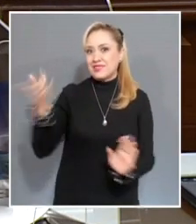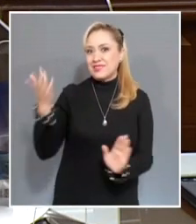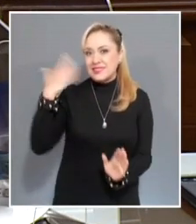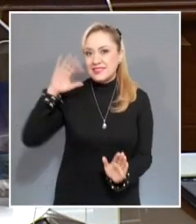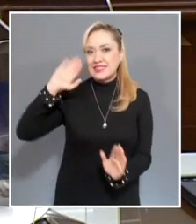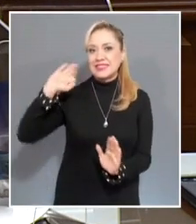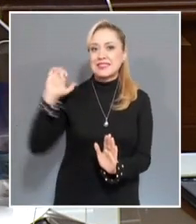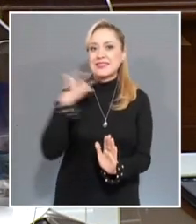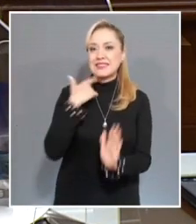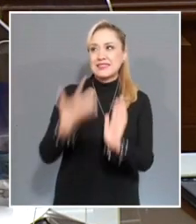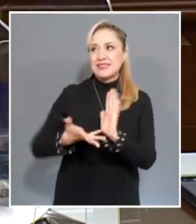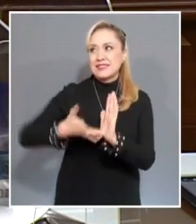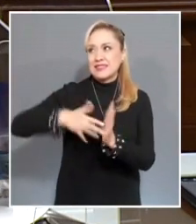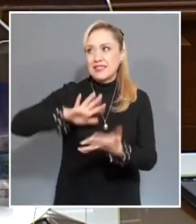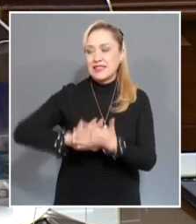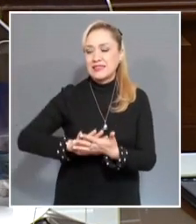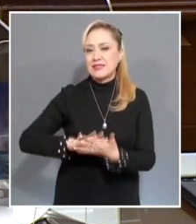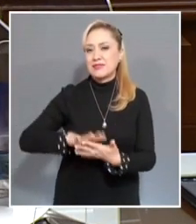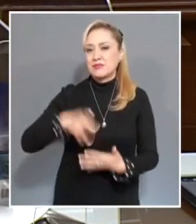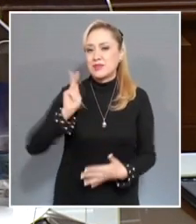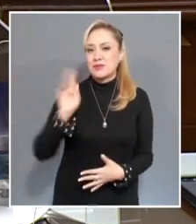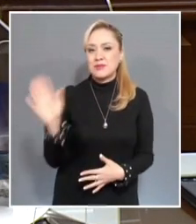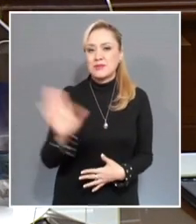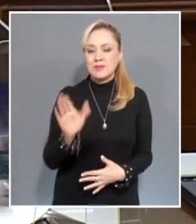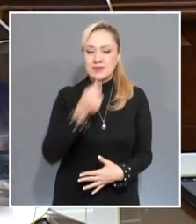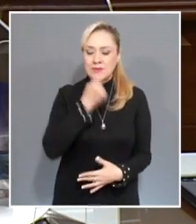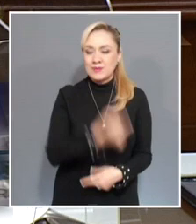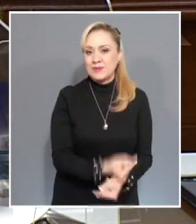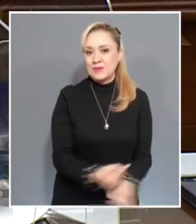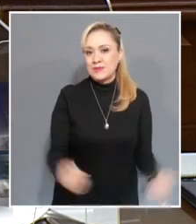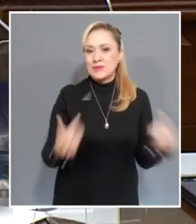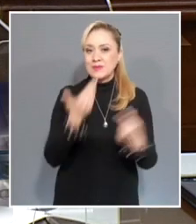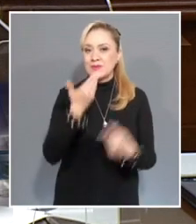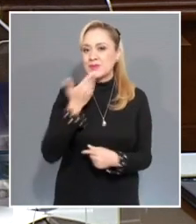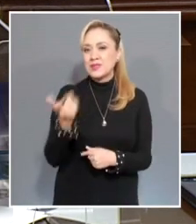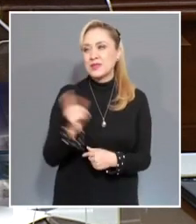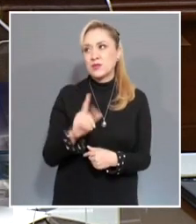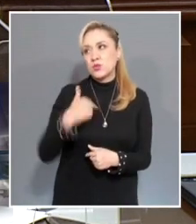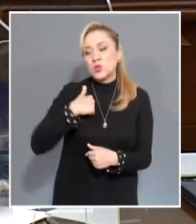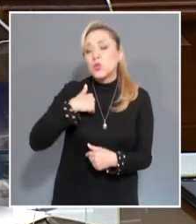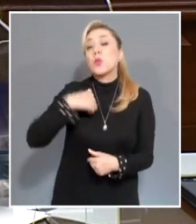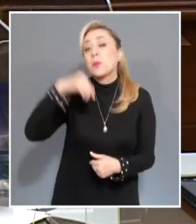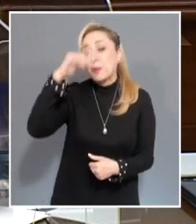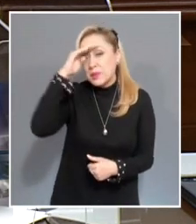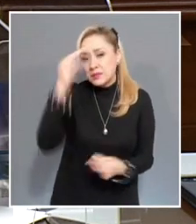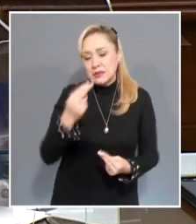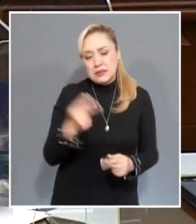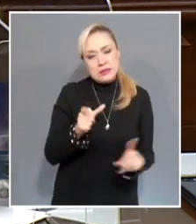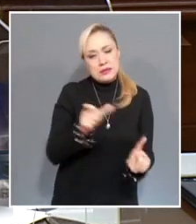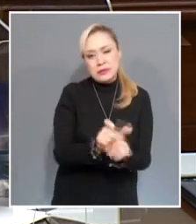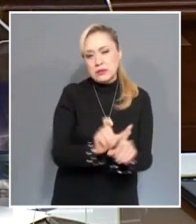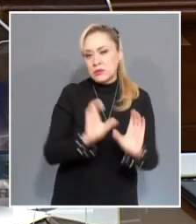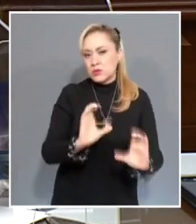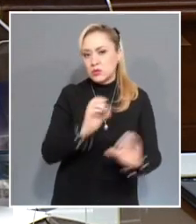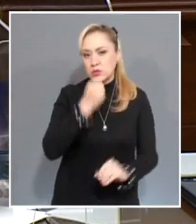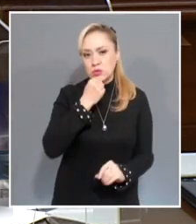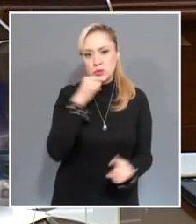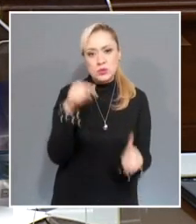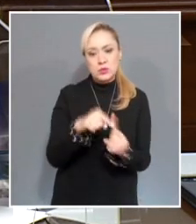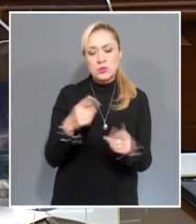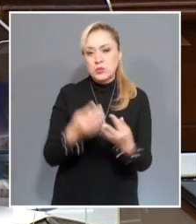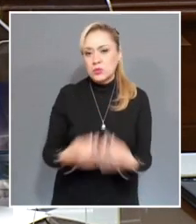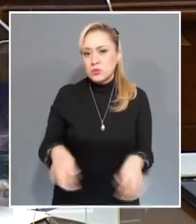cualquier tipo de examen de proporcionalidad, razonabilidad que se pudiera llegar a dar.